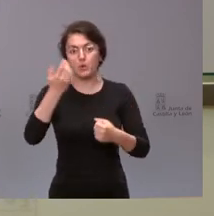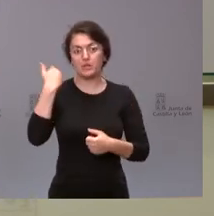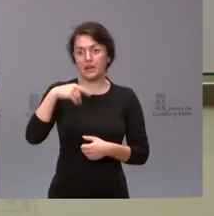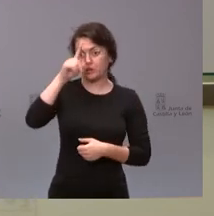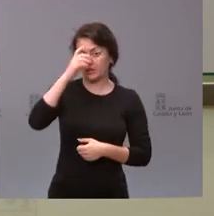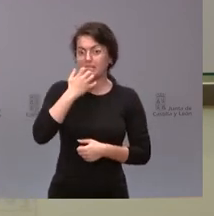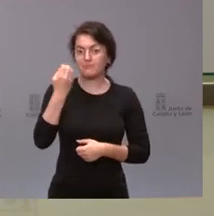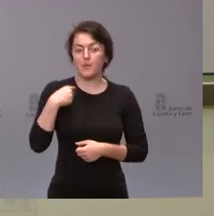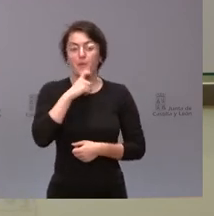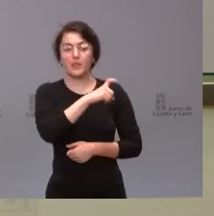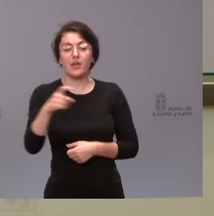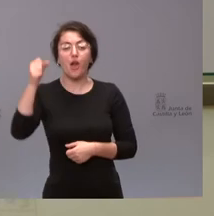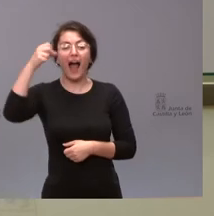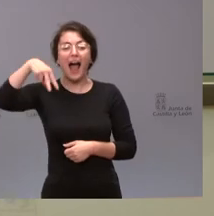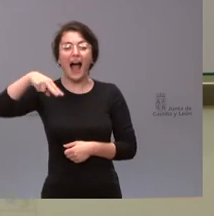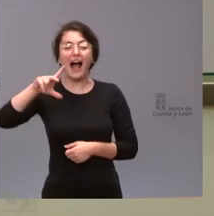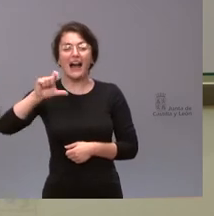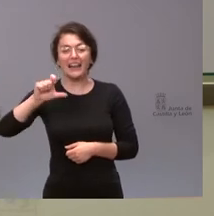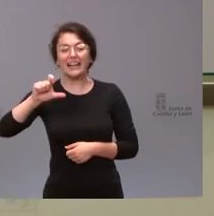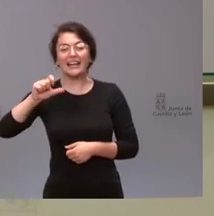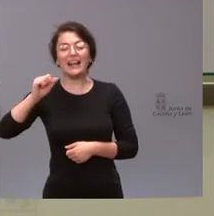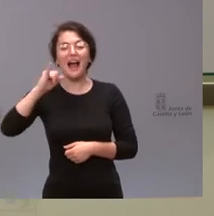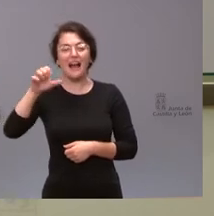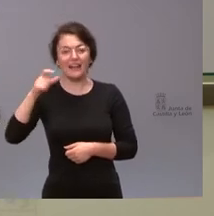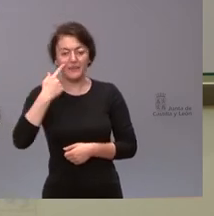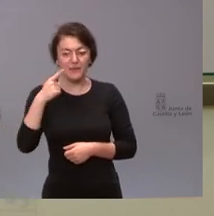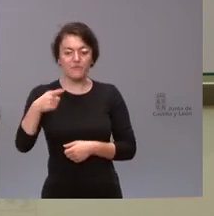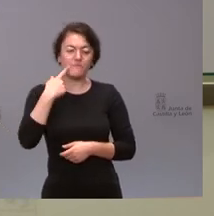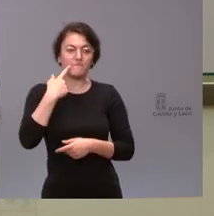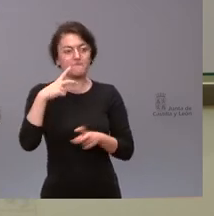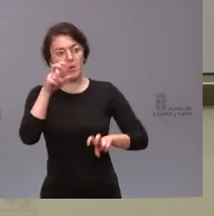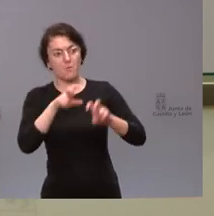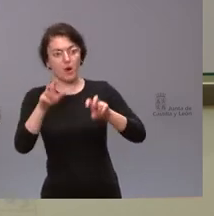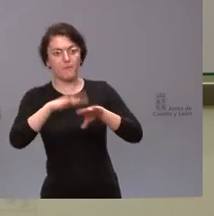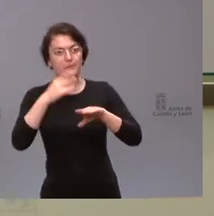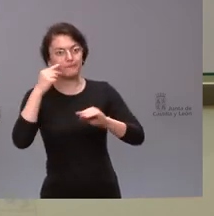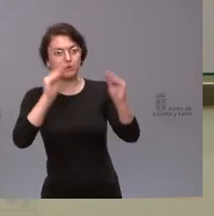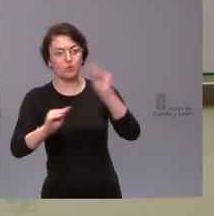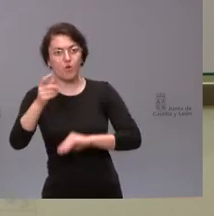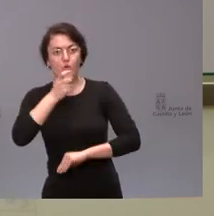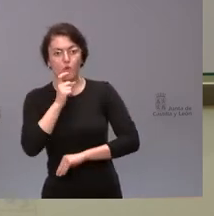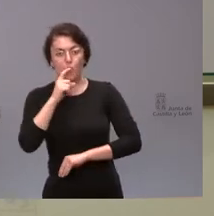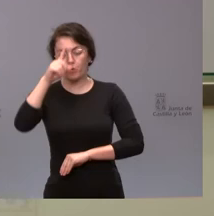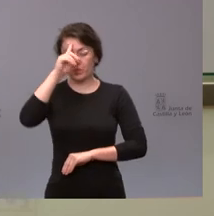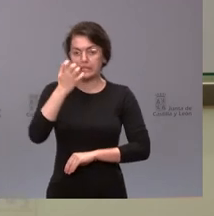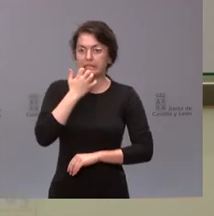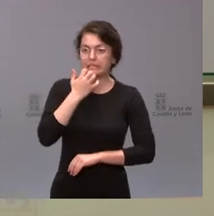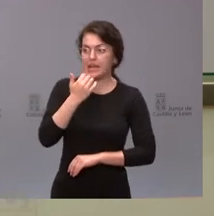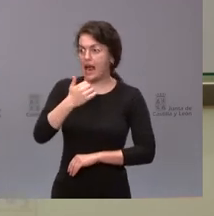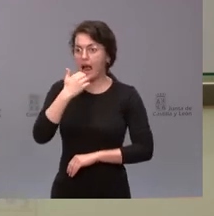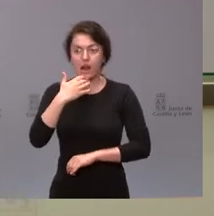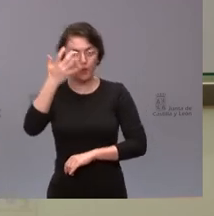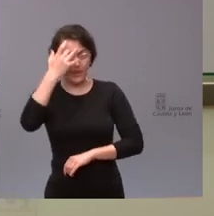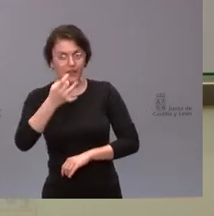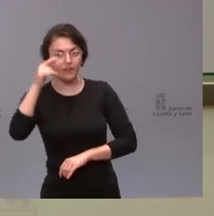Fundación Anclaje intente de alguna manera buscar una salida. No sé si a nivel de concreción de iniciativas de la